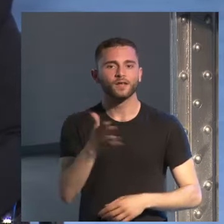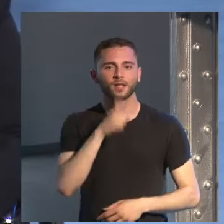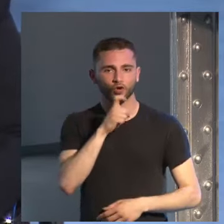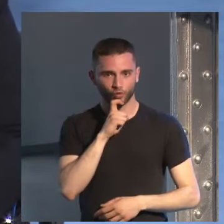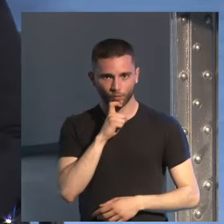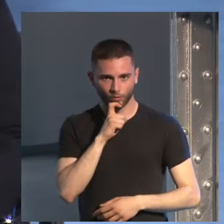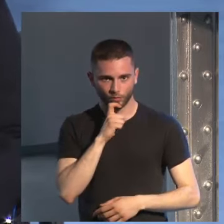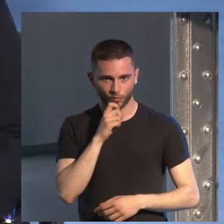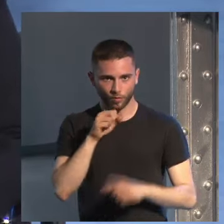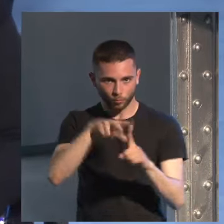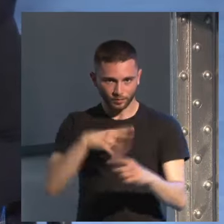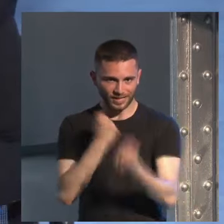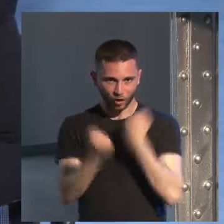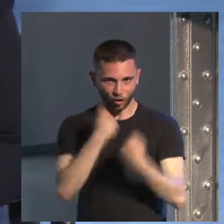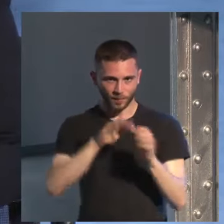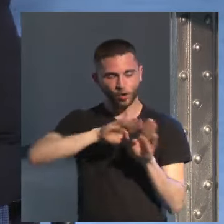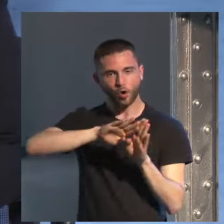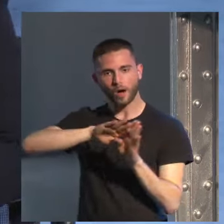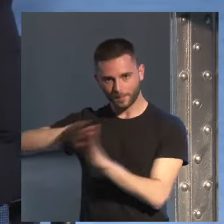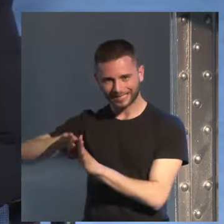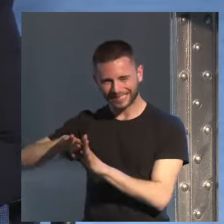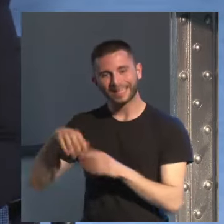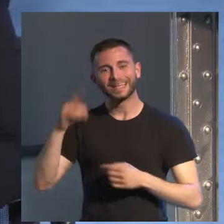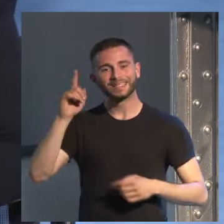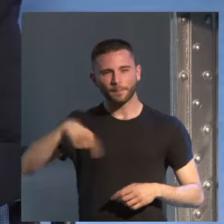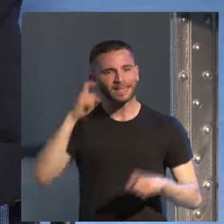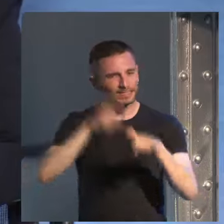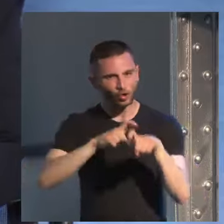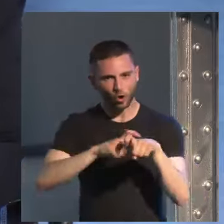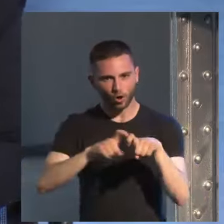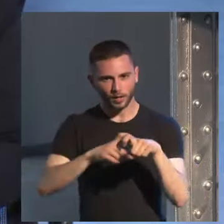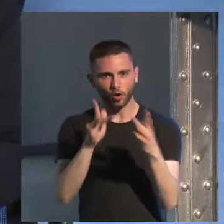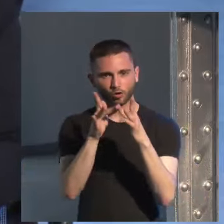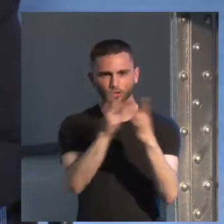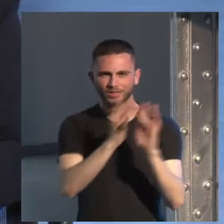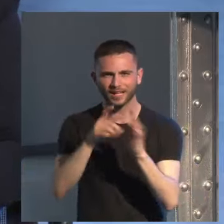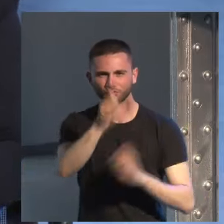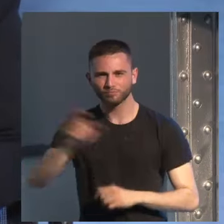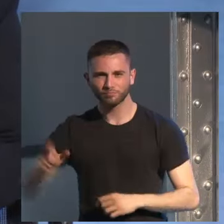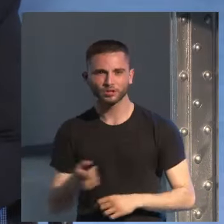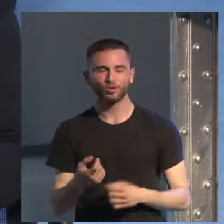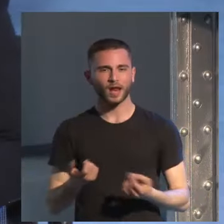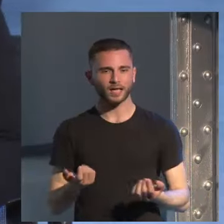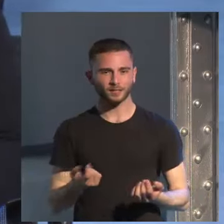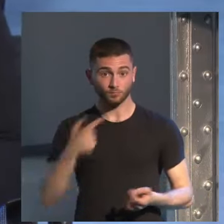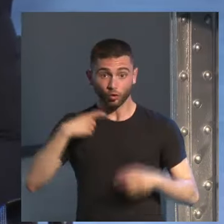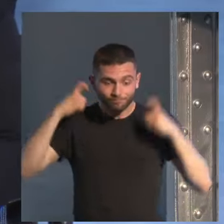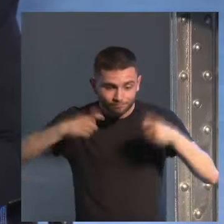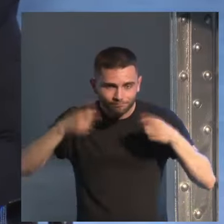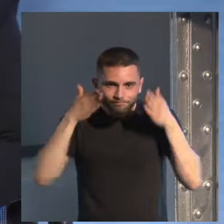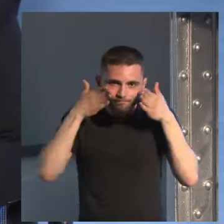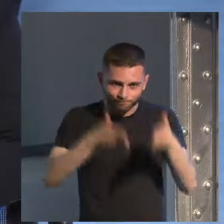no solo desde el punto de vista económico sino psicológico en las relaciones humanas yo es lo que he intentado hacer